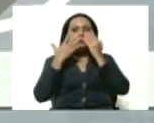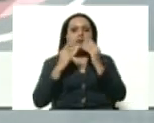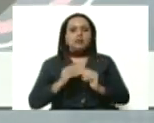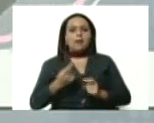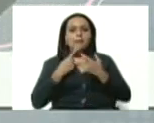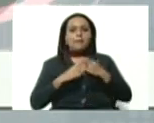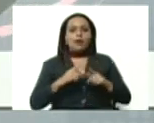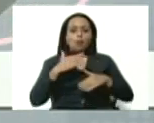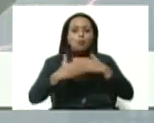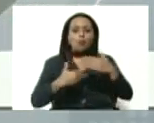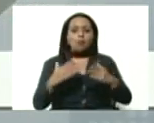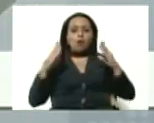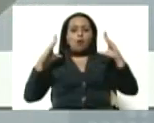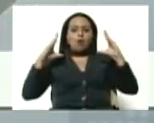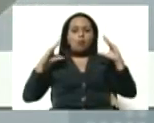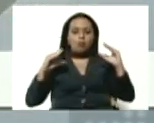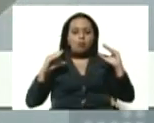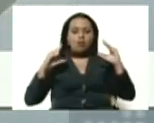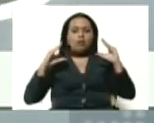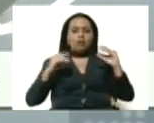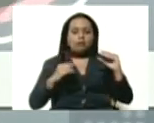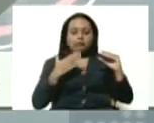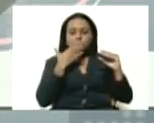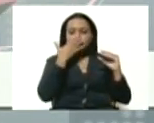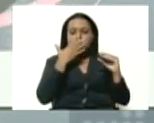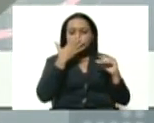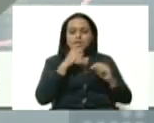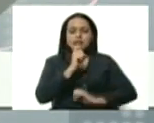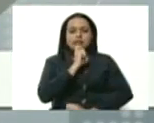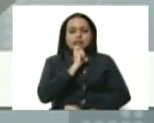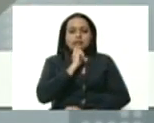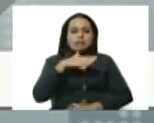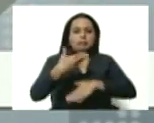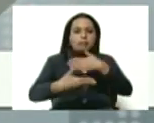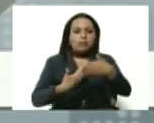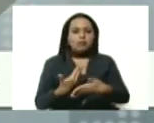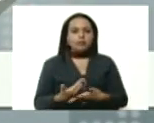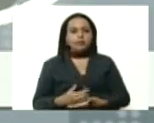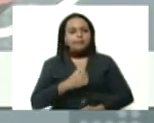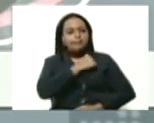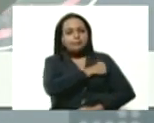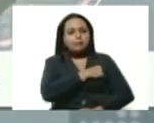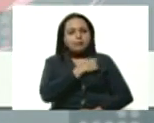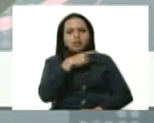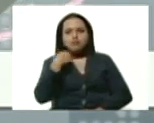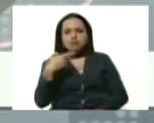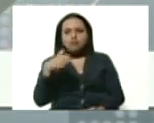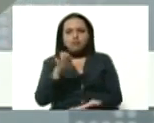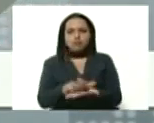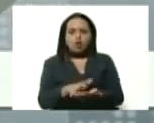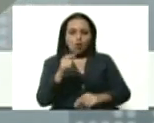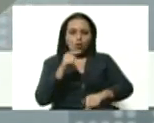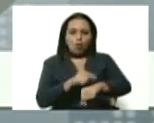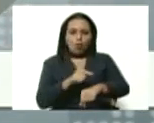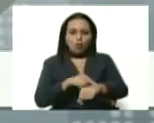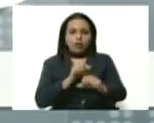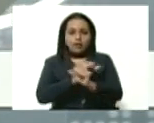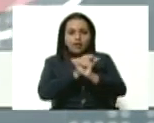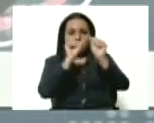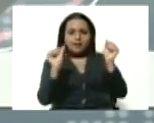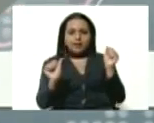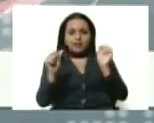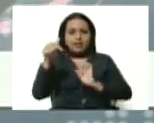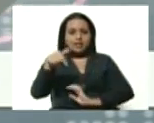respiratoria fue deteriorándose progresivamente y, lamentablemente, falleció en horas de la mañana